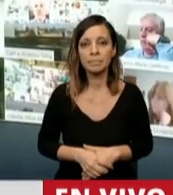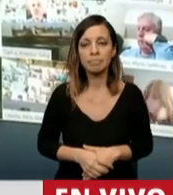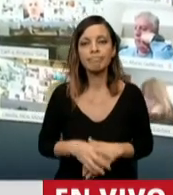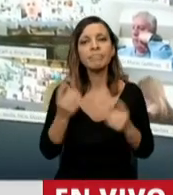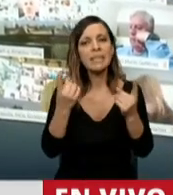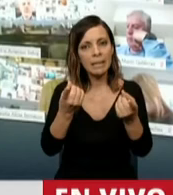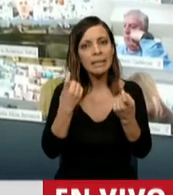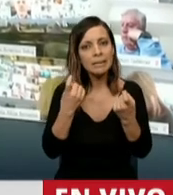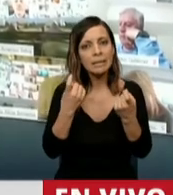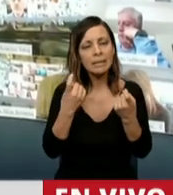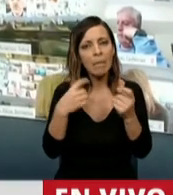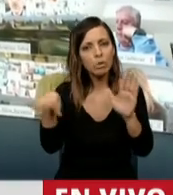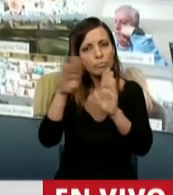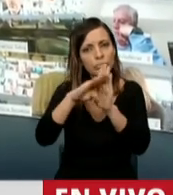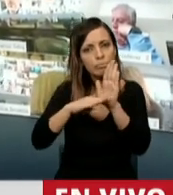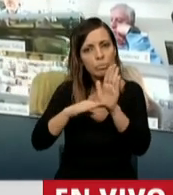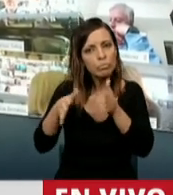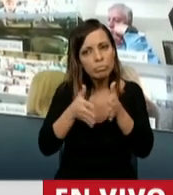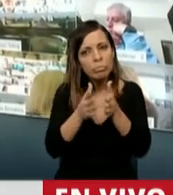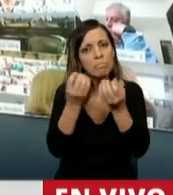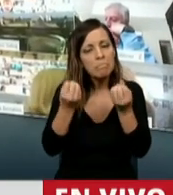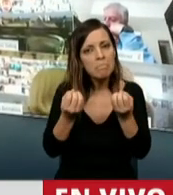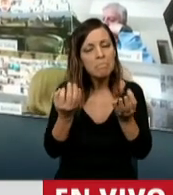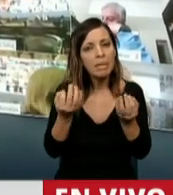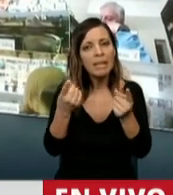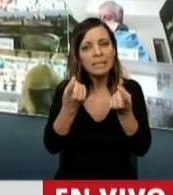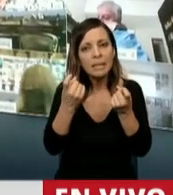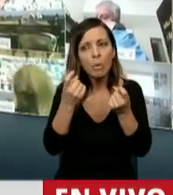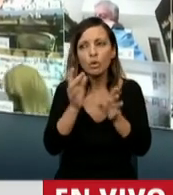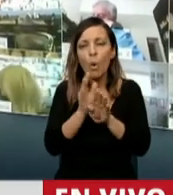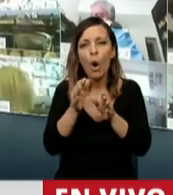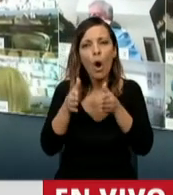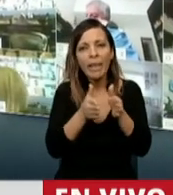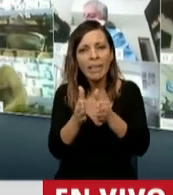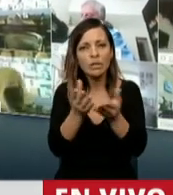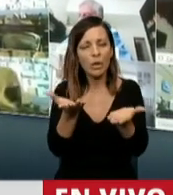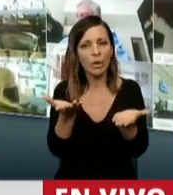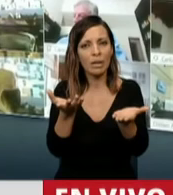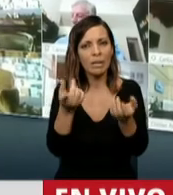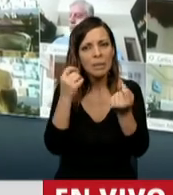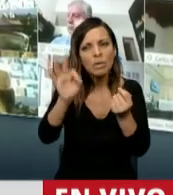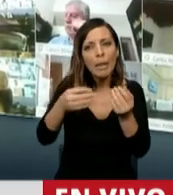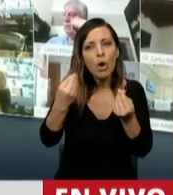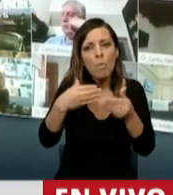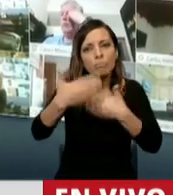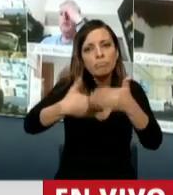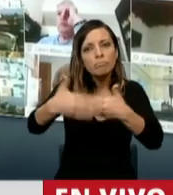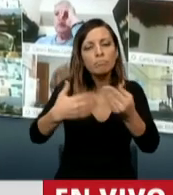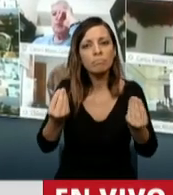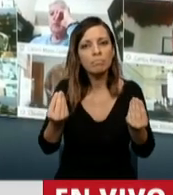Necesitamos una hoja de ruta y necesitamos parámetros. ¿Y saben por qué necesitamos parámetros?